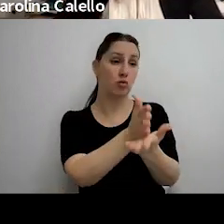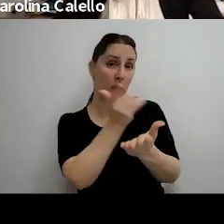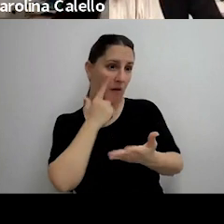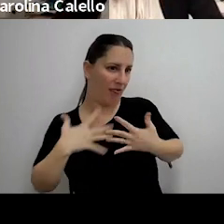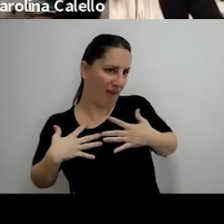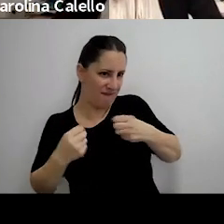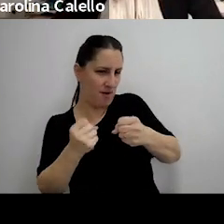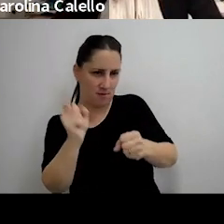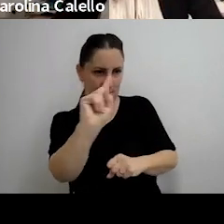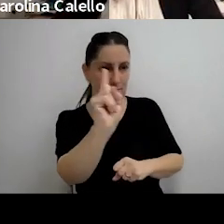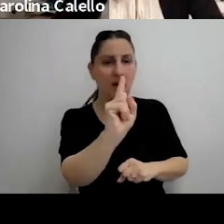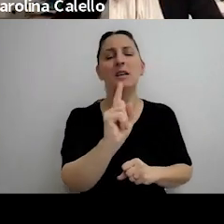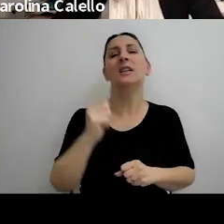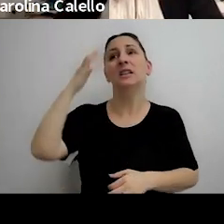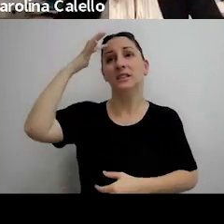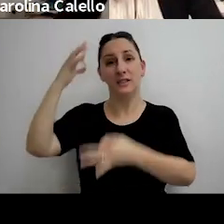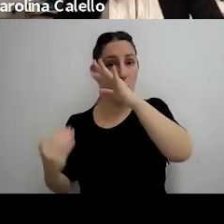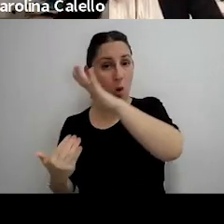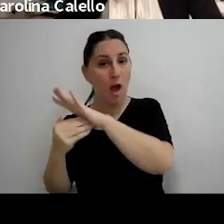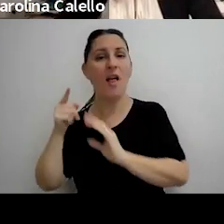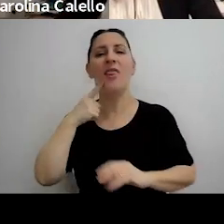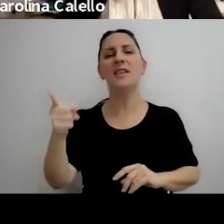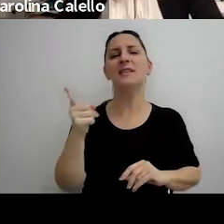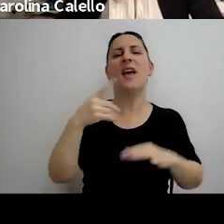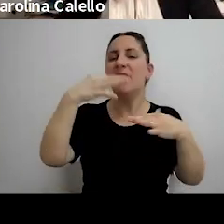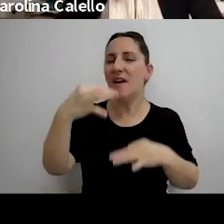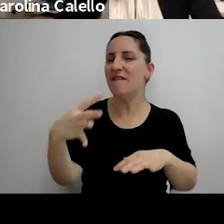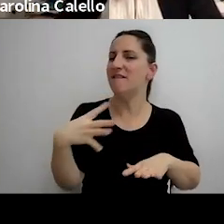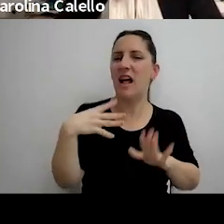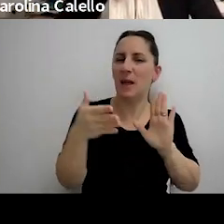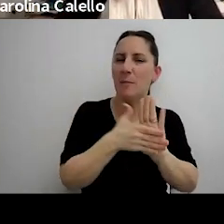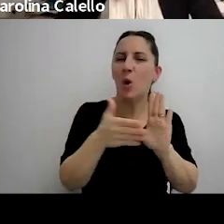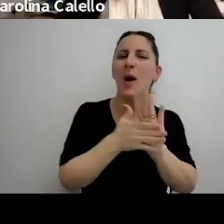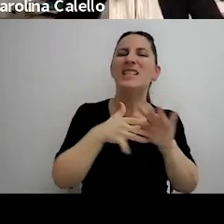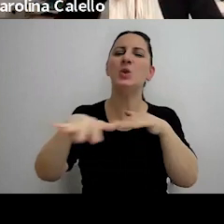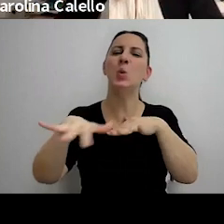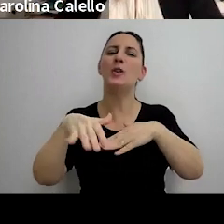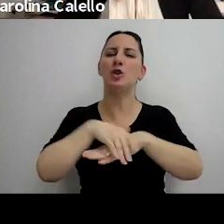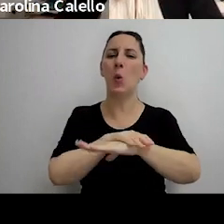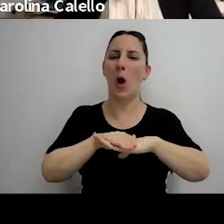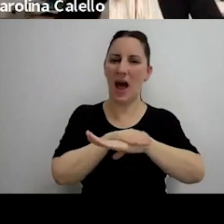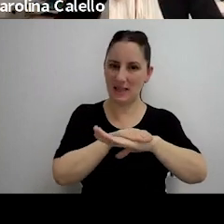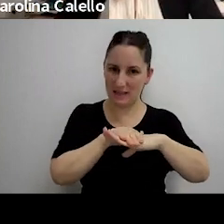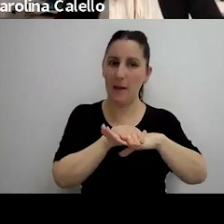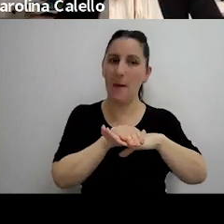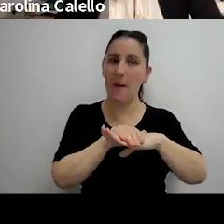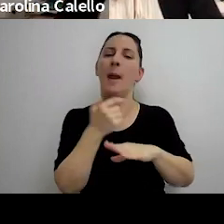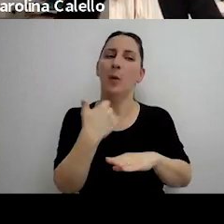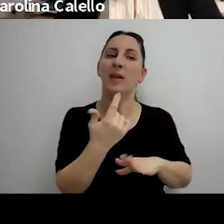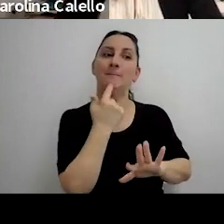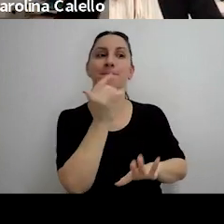fiscal señala que en realidad no se había aprobado el hecho base para aplicar la presunción